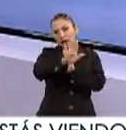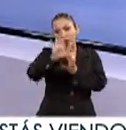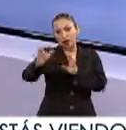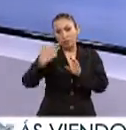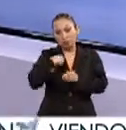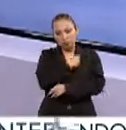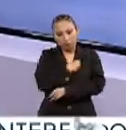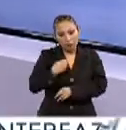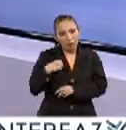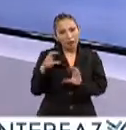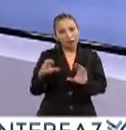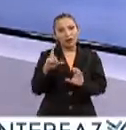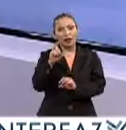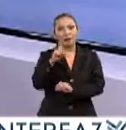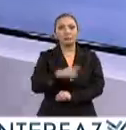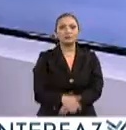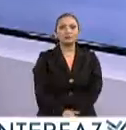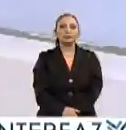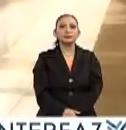se comprometen con ello.